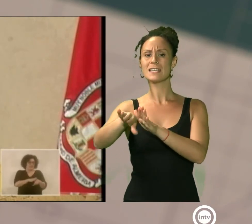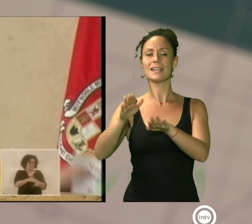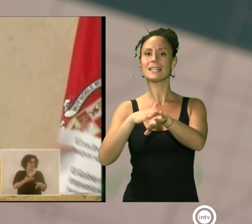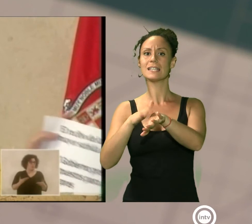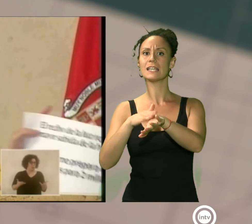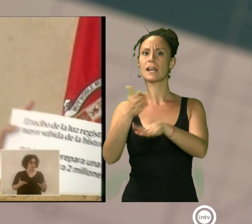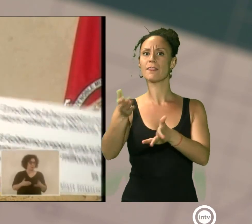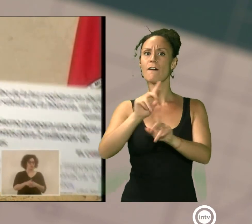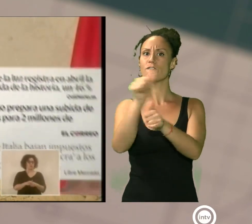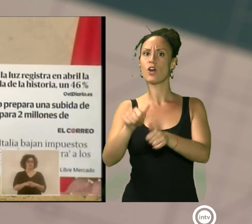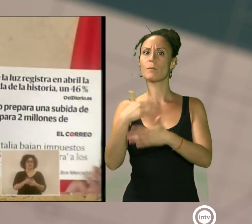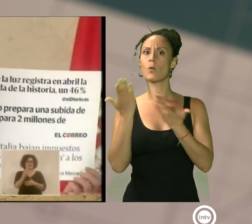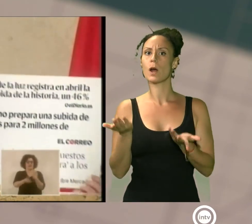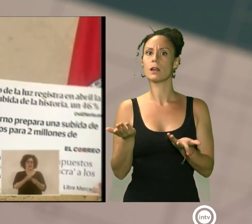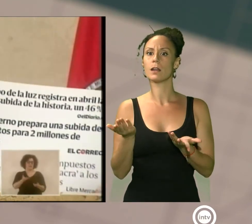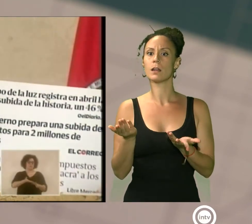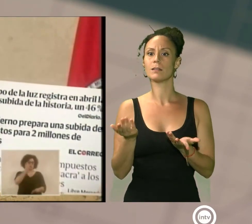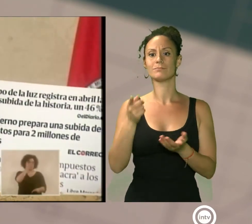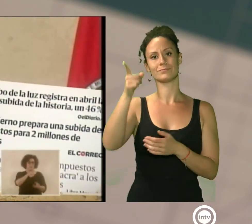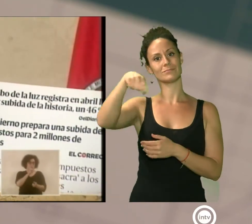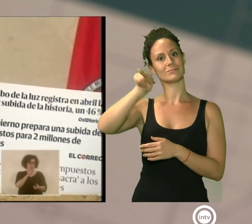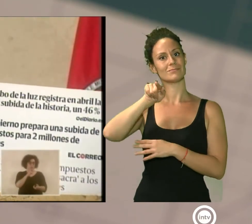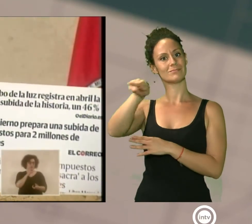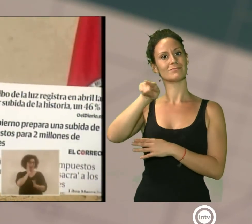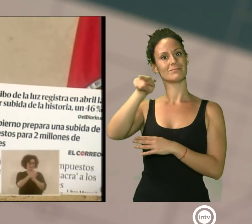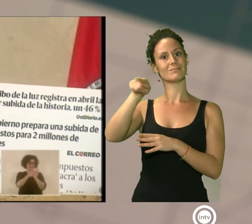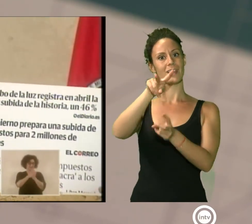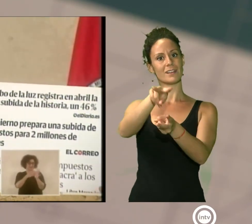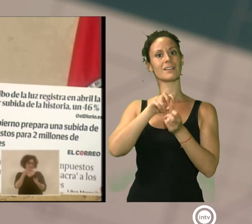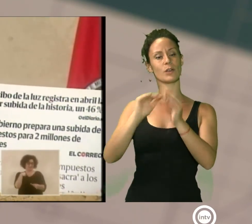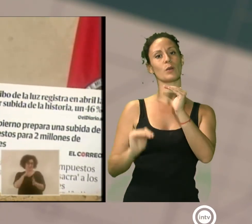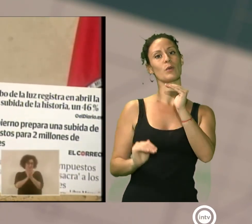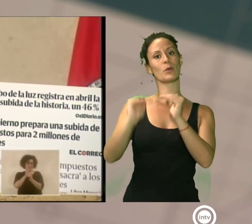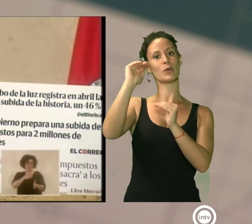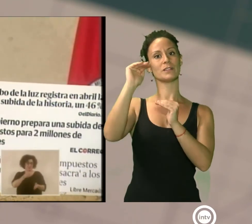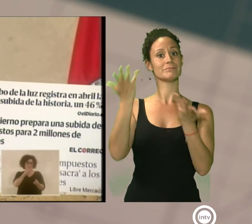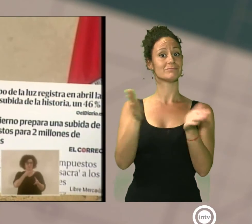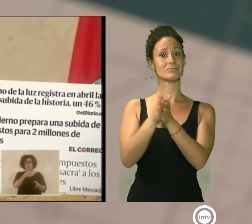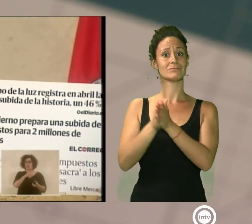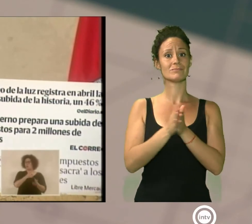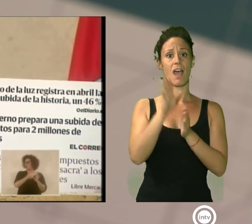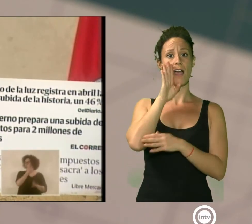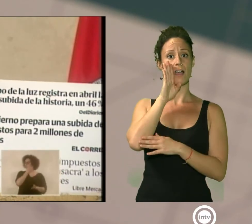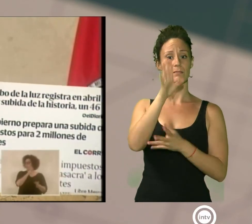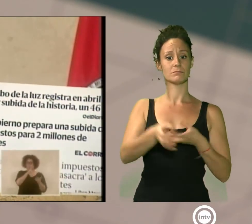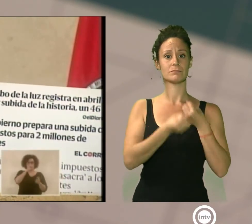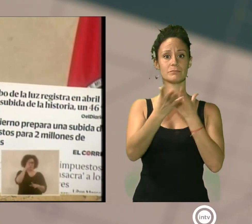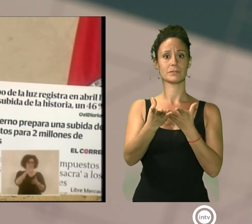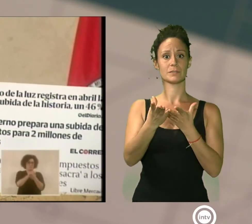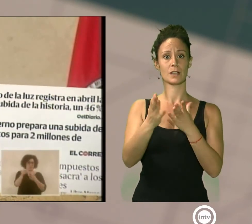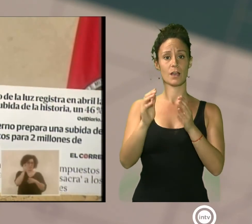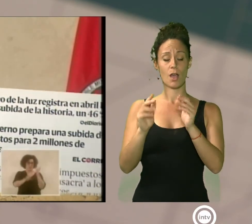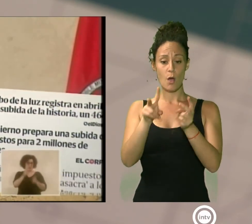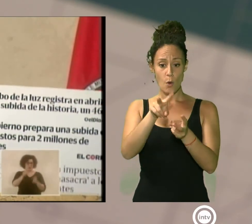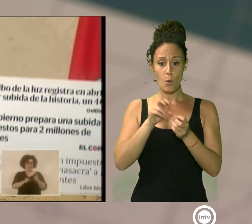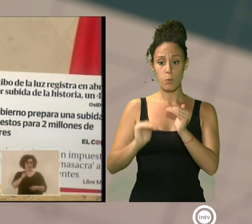partidos de la izquierda lo que hacen, señores, es subir los impuestos. Ya lo han comentado mis compañeros anteriormente. Una subida de impuestos para dos millones de hogares. Y,